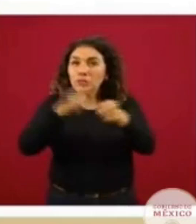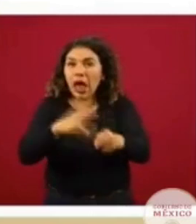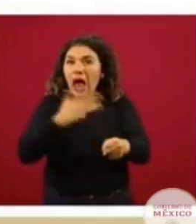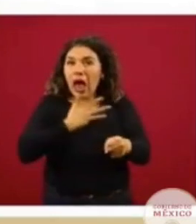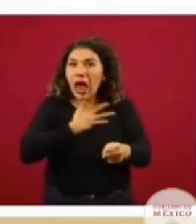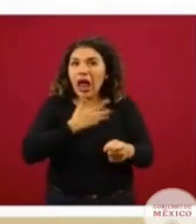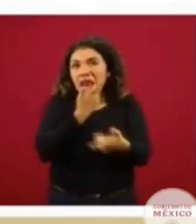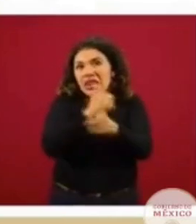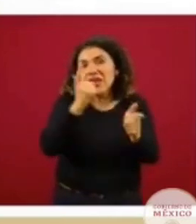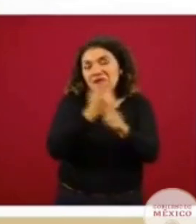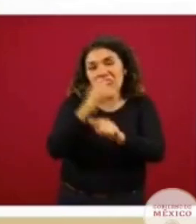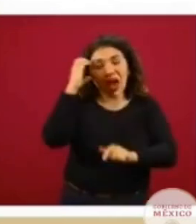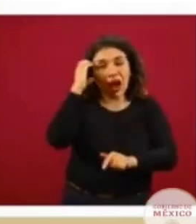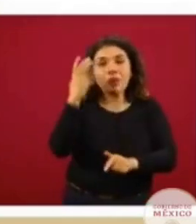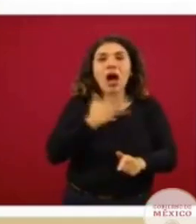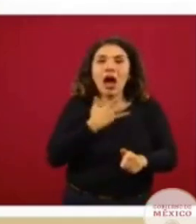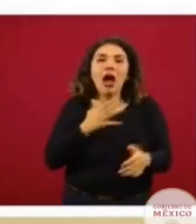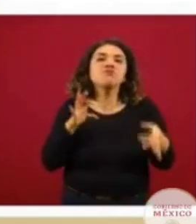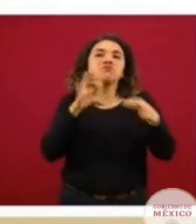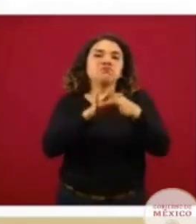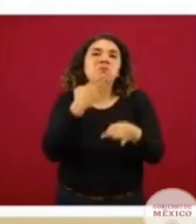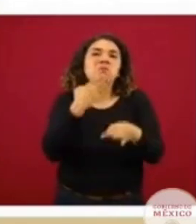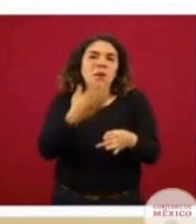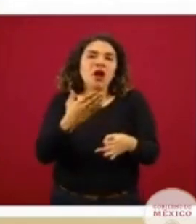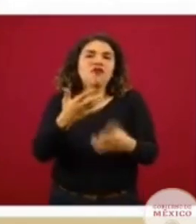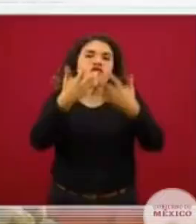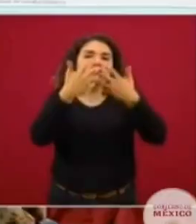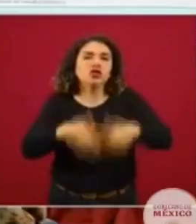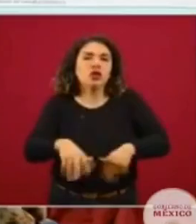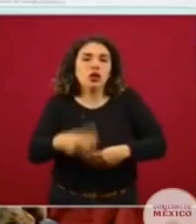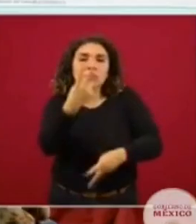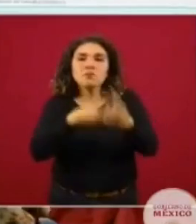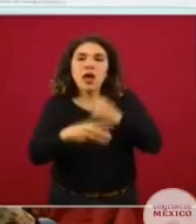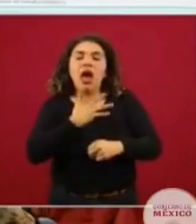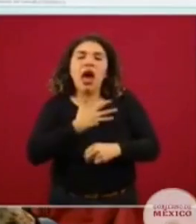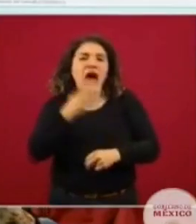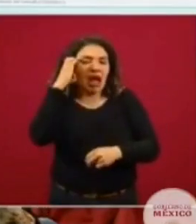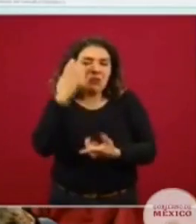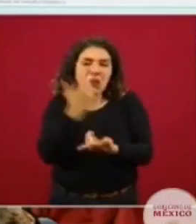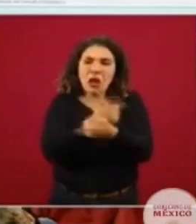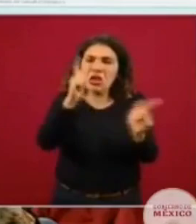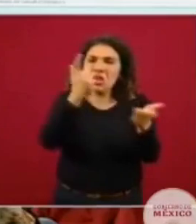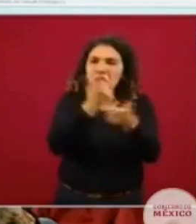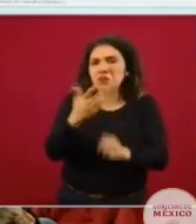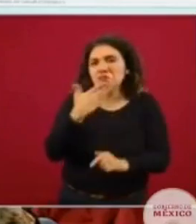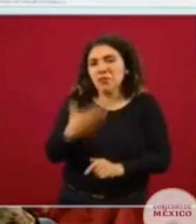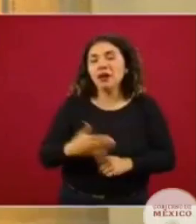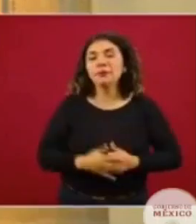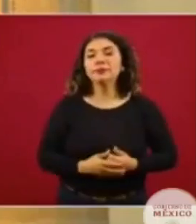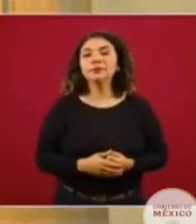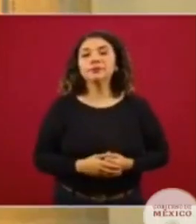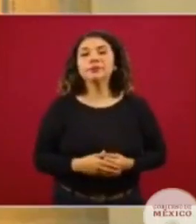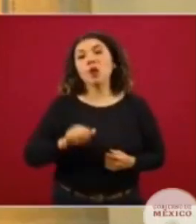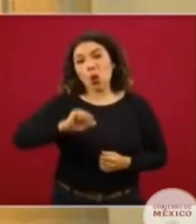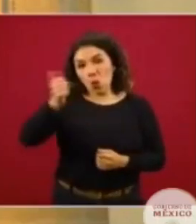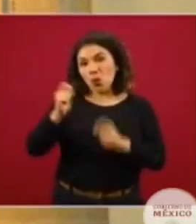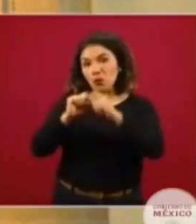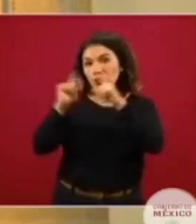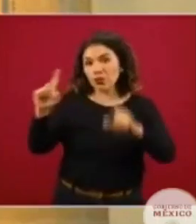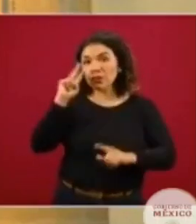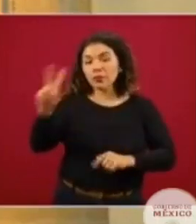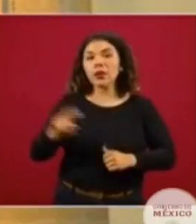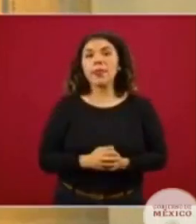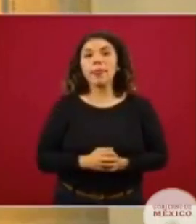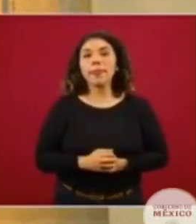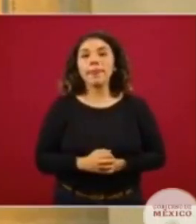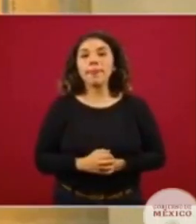tener disponibilidad, está lógicamente ya surtiendo el efecto esperado. Veamos la siguiente diapositiva,